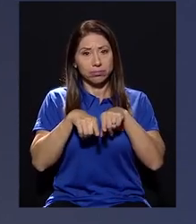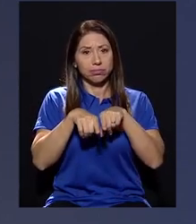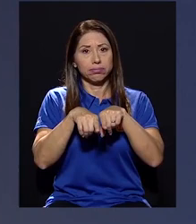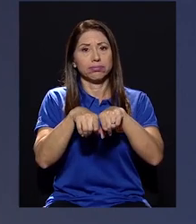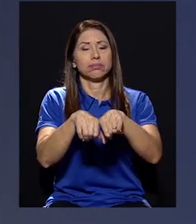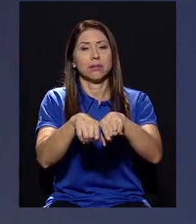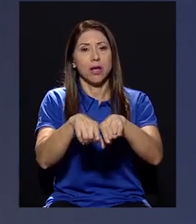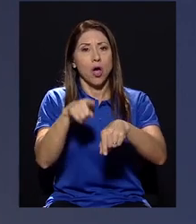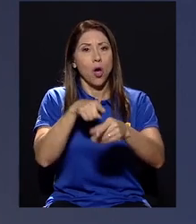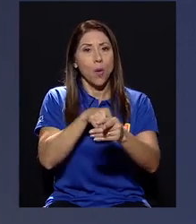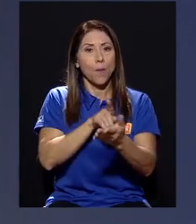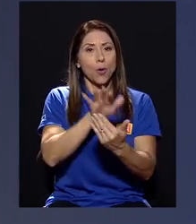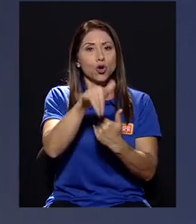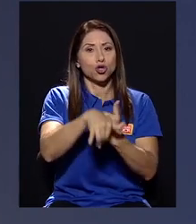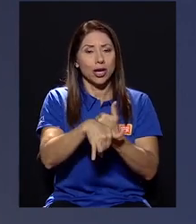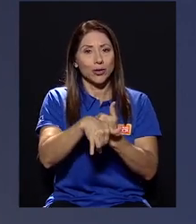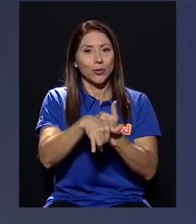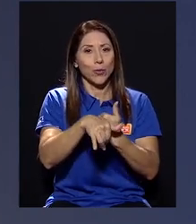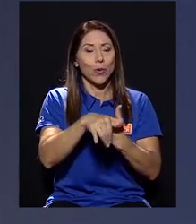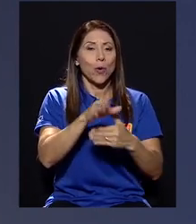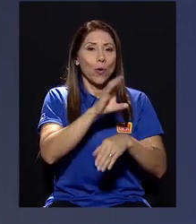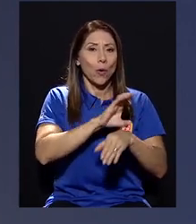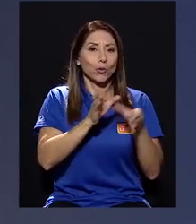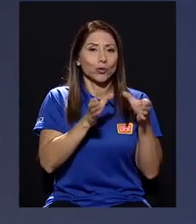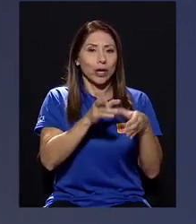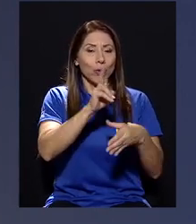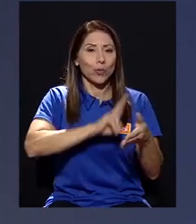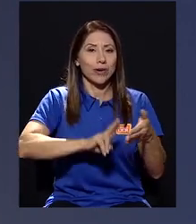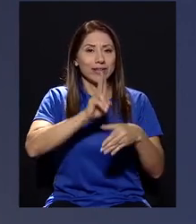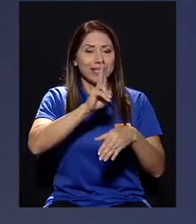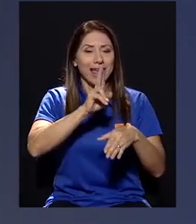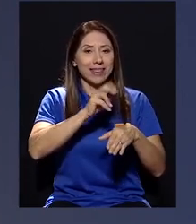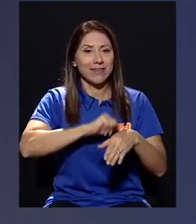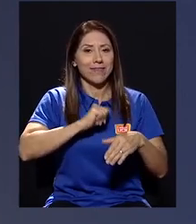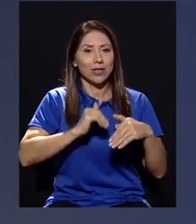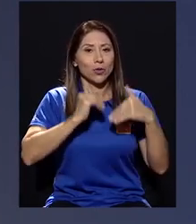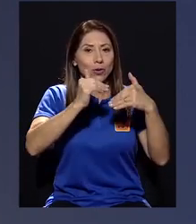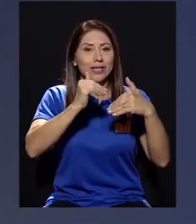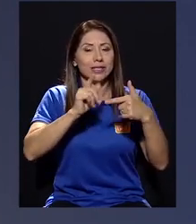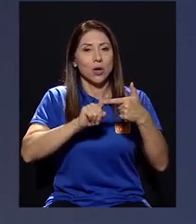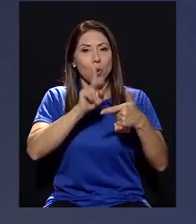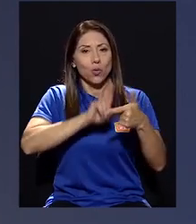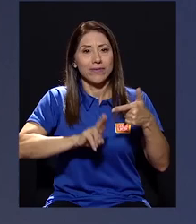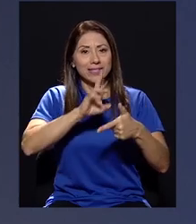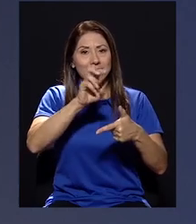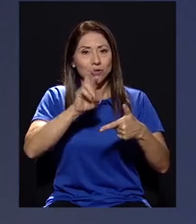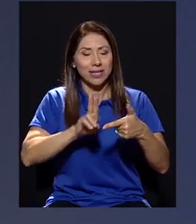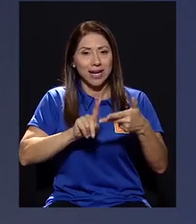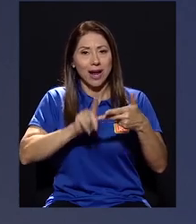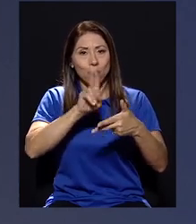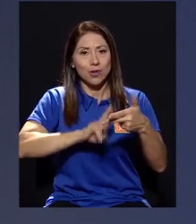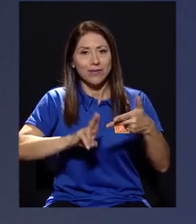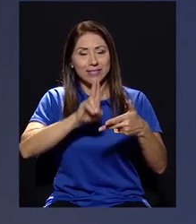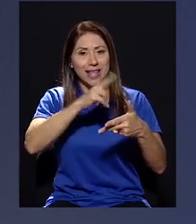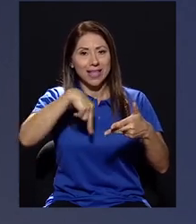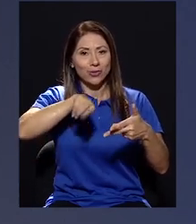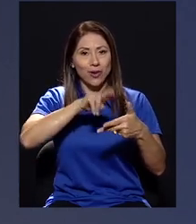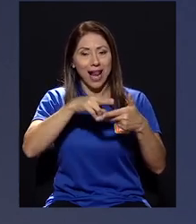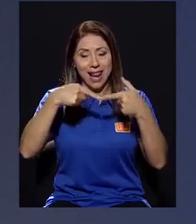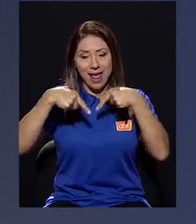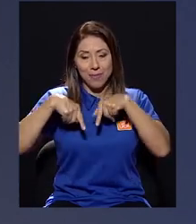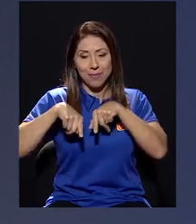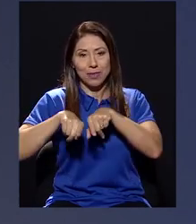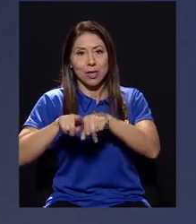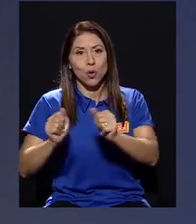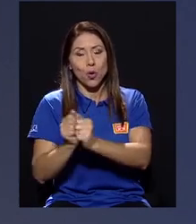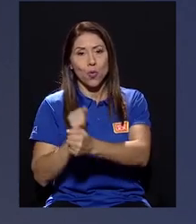convertirlo en un proyecto vía Consejo Nacional de Rectores, Universidad de Costa Rica, Universidad Nacional, cuenta con todo el respaldo y toda la estructura de